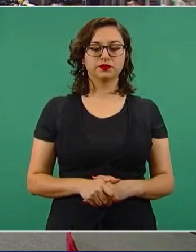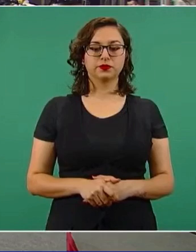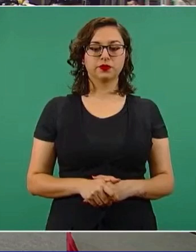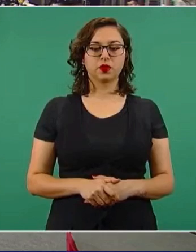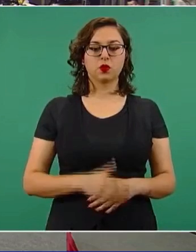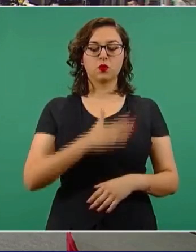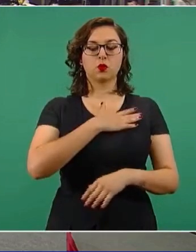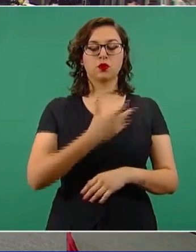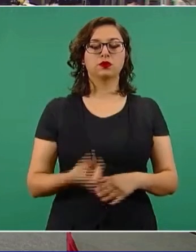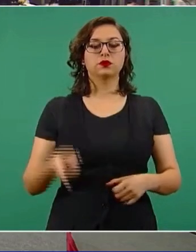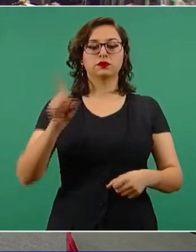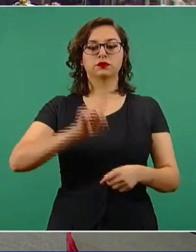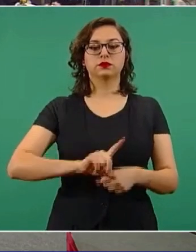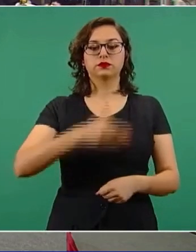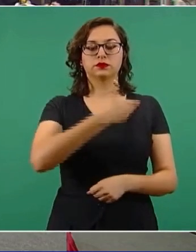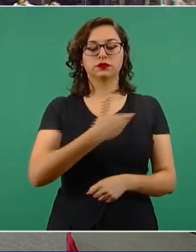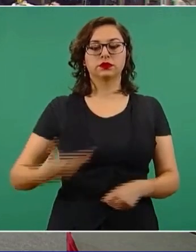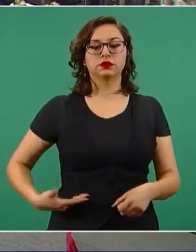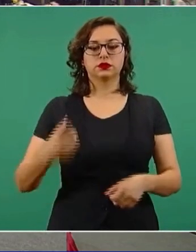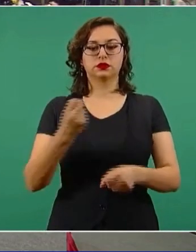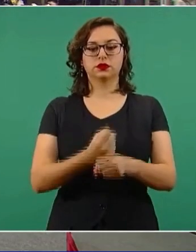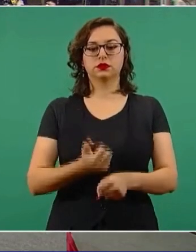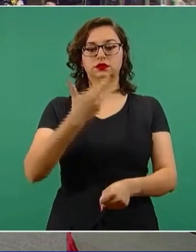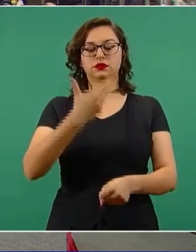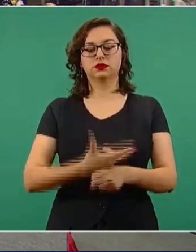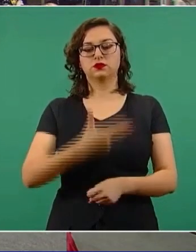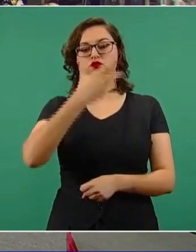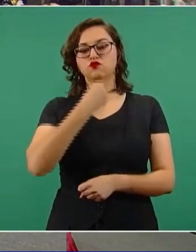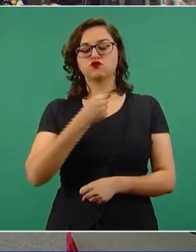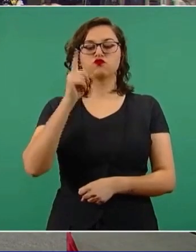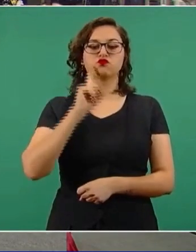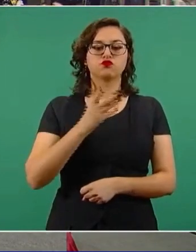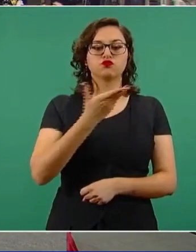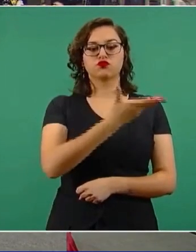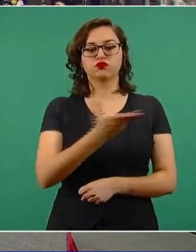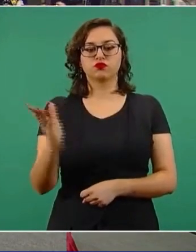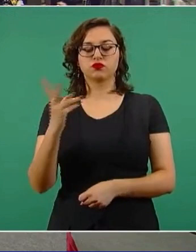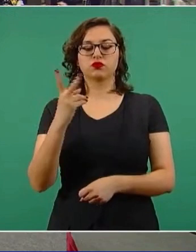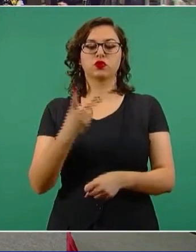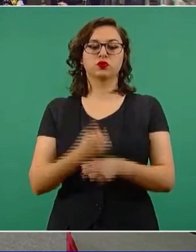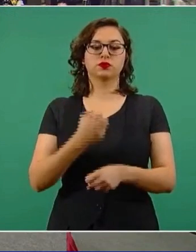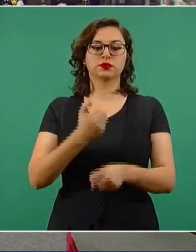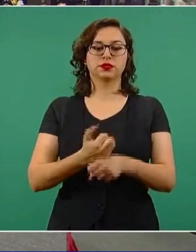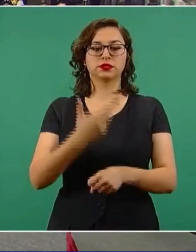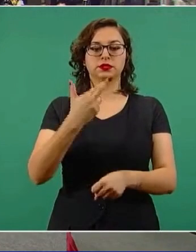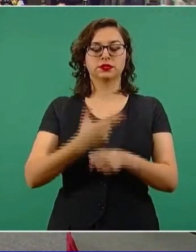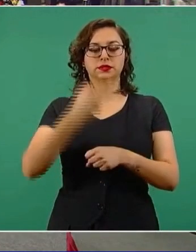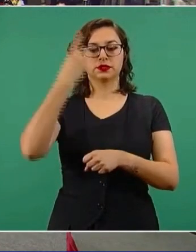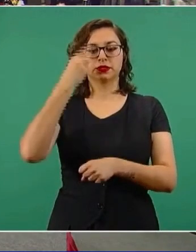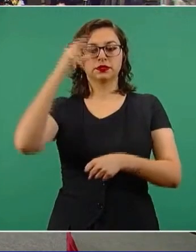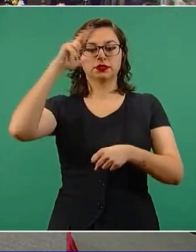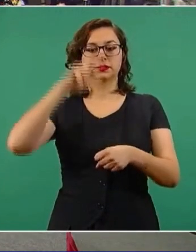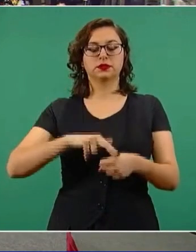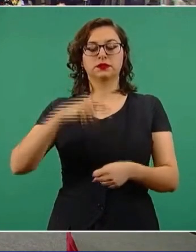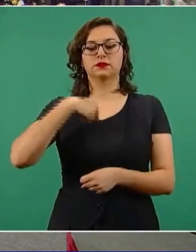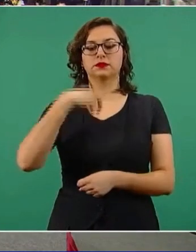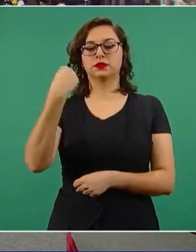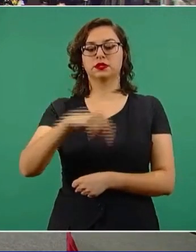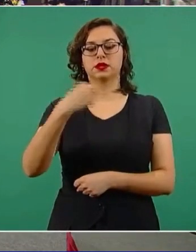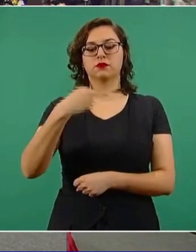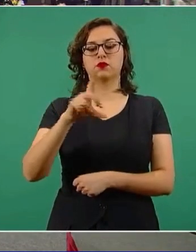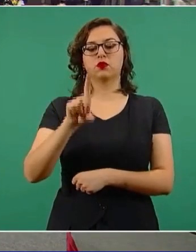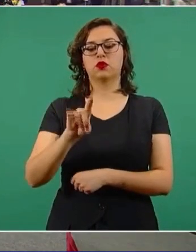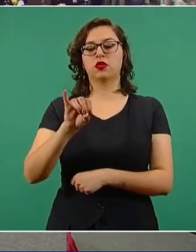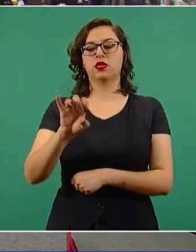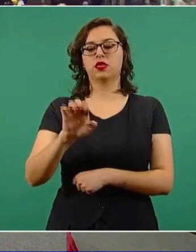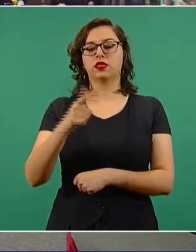Buenos días, señor presidente, buenos días, secretarios, secretaria, subsecretario, director. En nombre de Elías Cedillo, de Tabasco Hoy, Campeche Hoy,